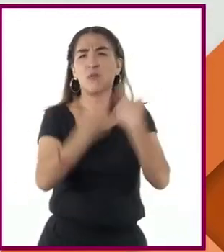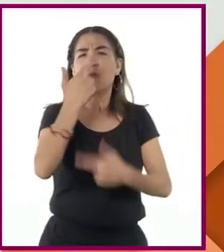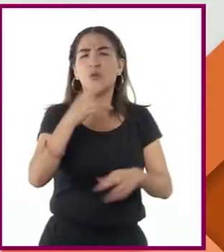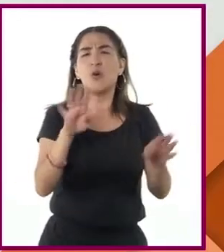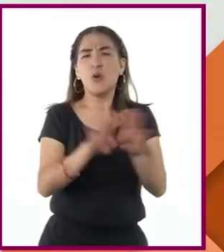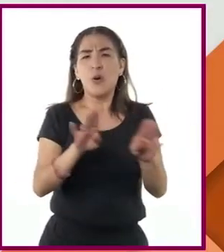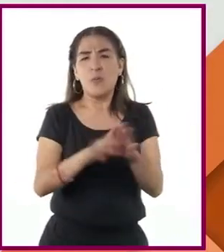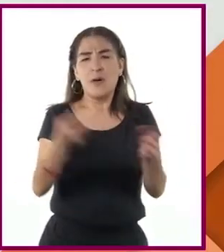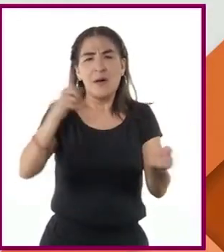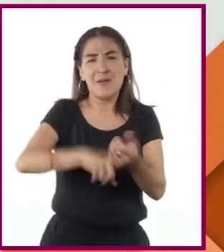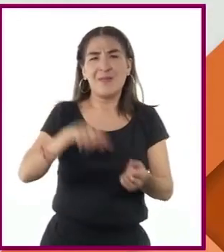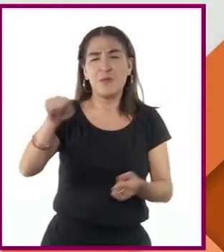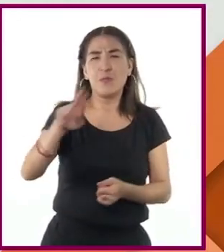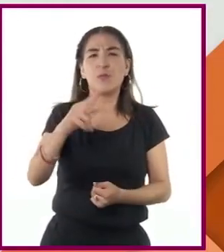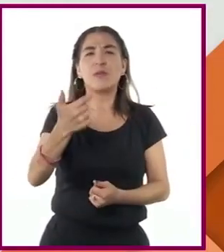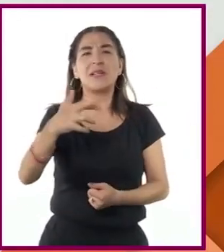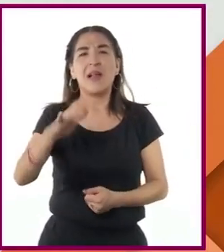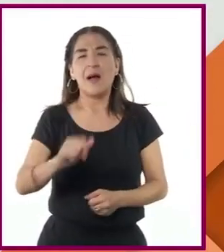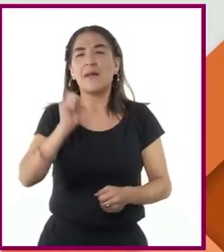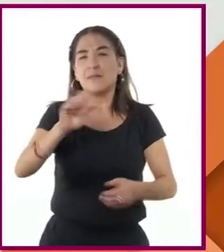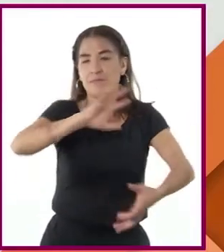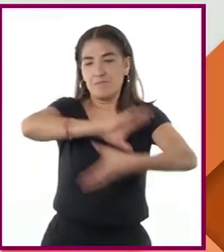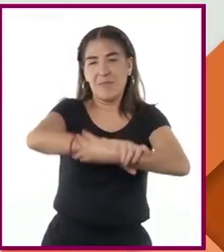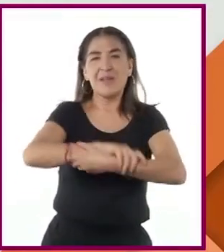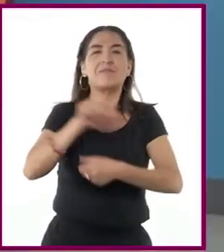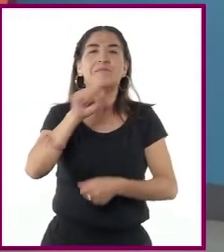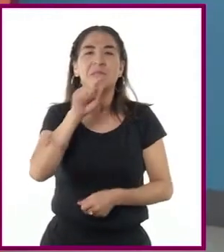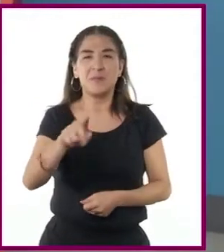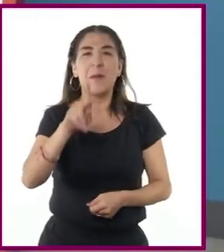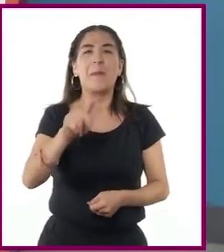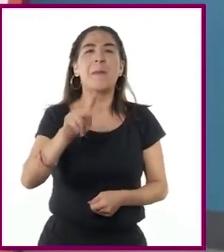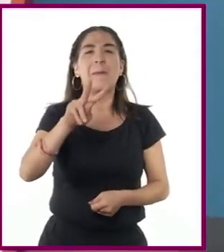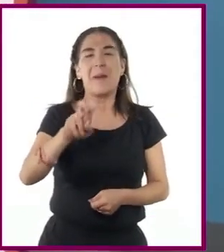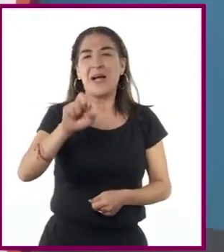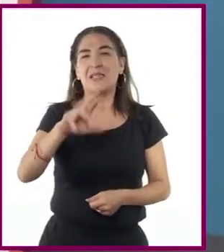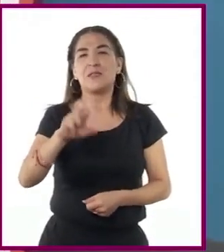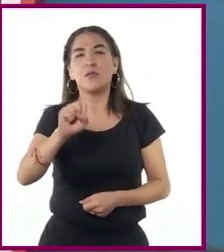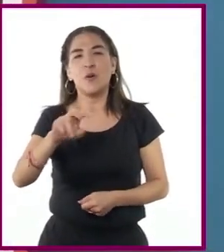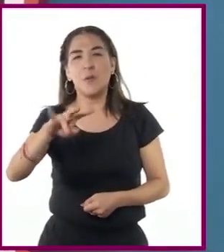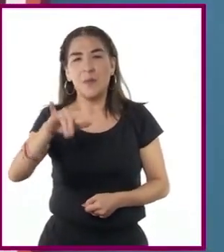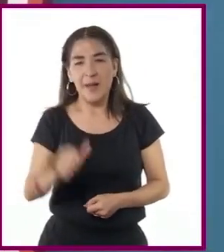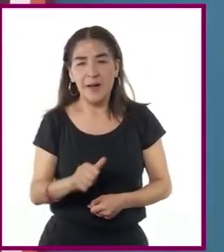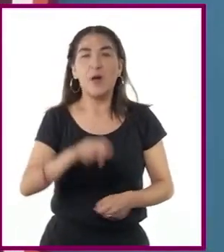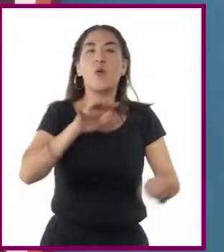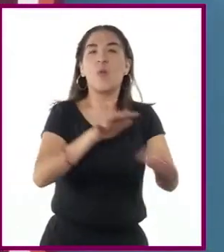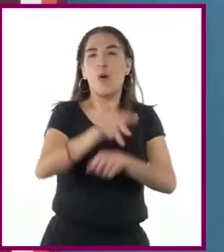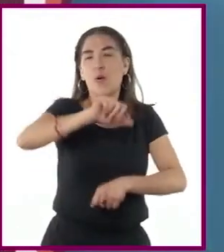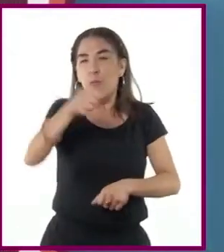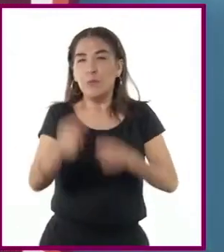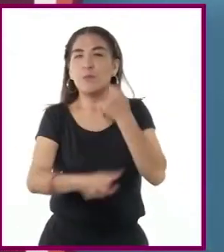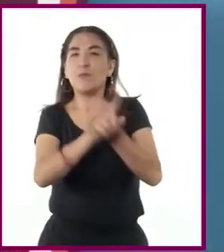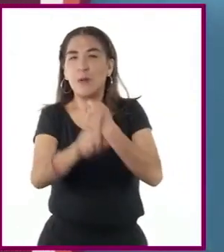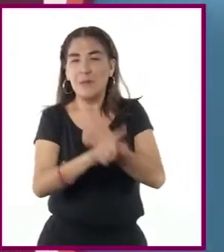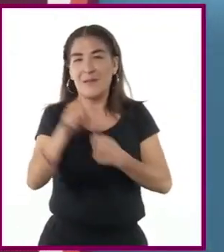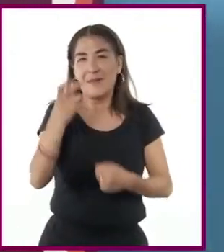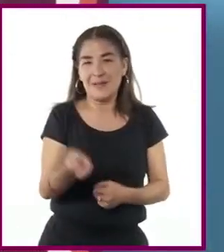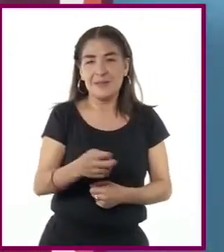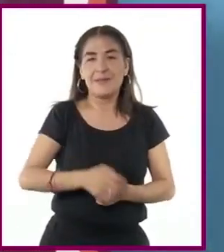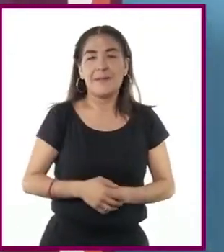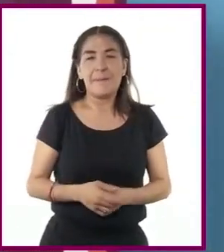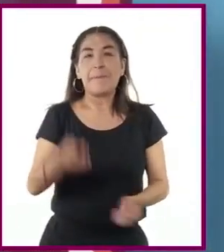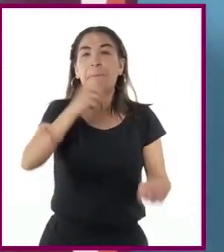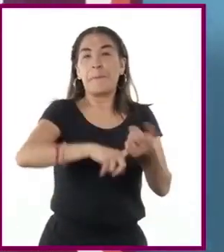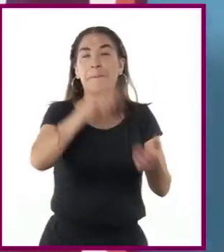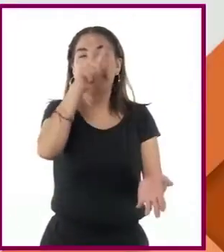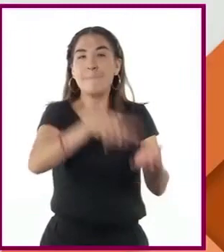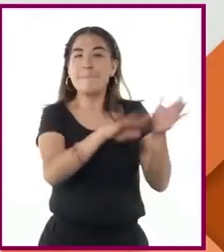reprimida por una coalición de las fuerzas del Pacto de Varsovia. Otra intervención del Pacto de Varsovia en territorios socialistas europeos se dio